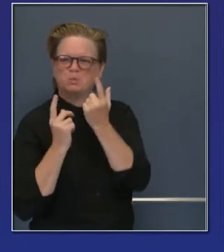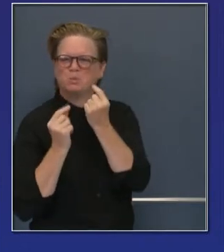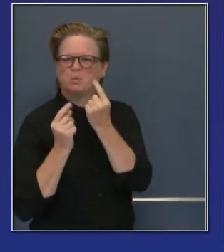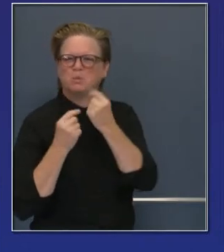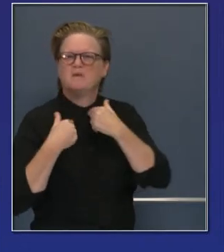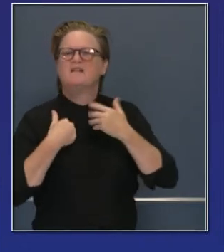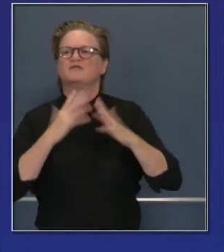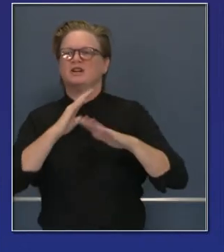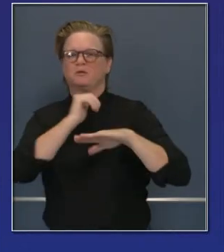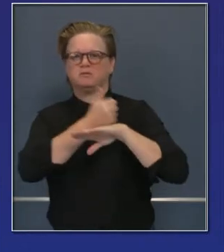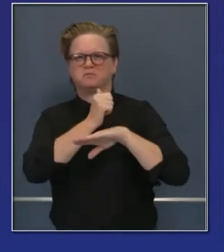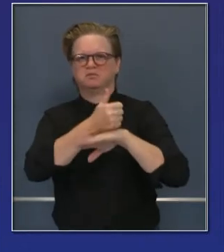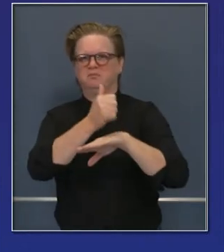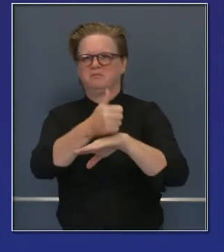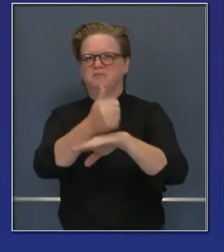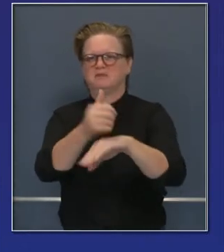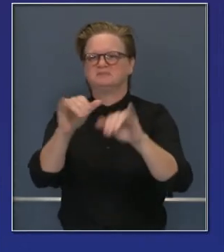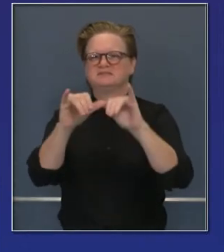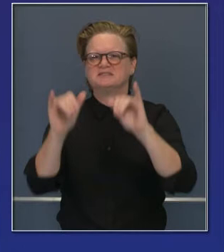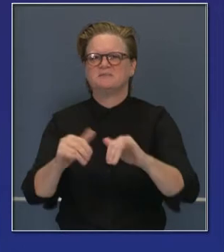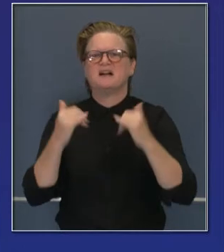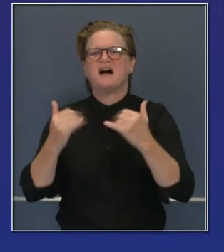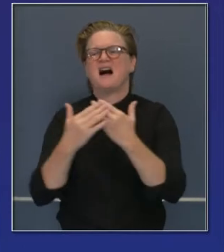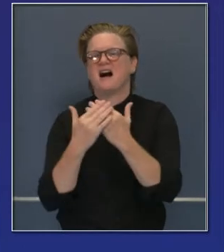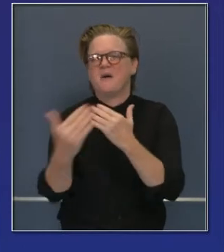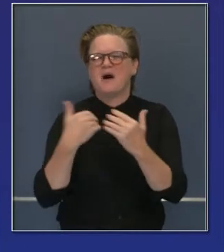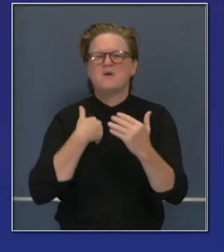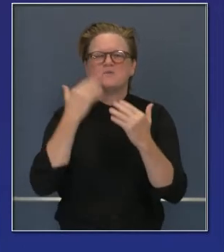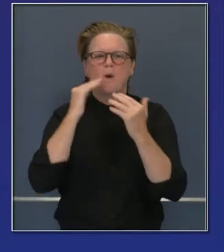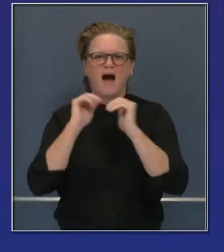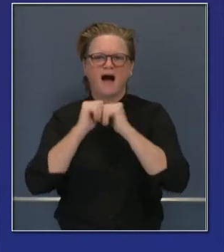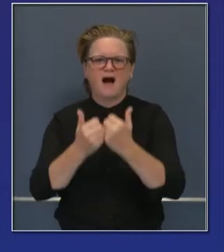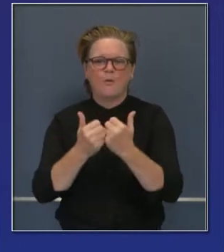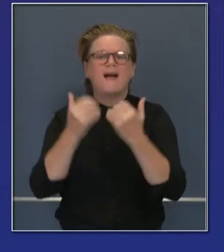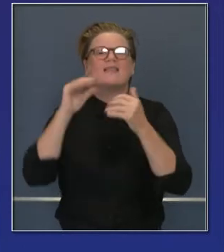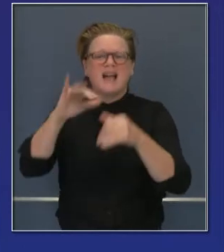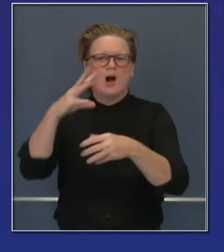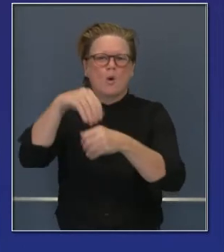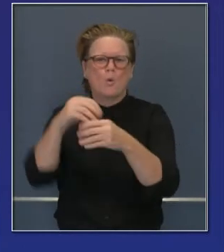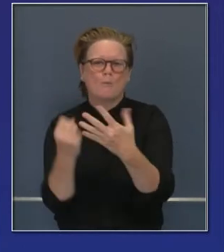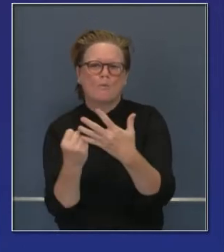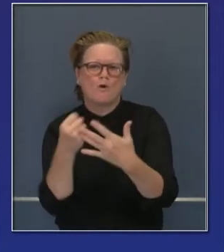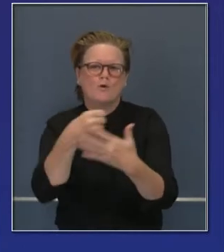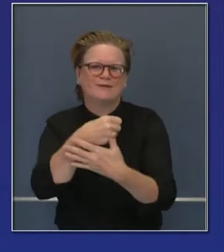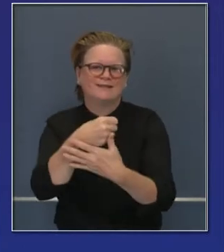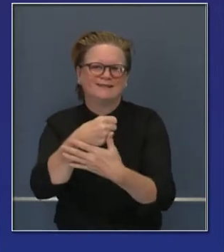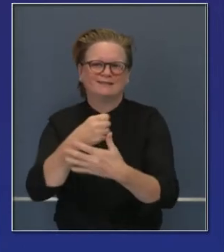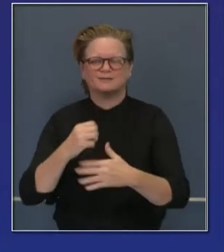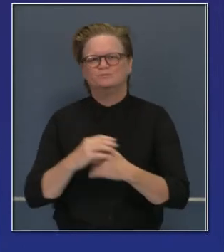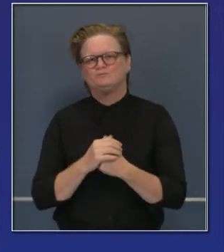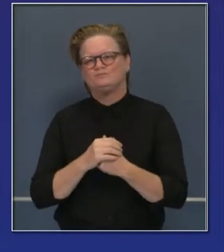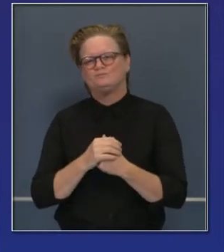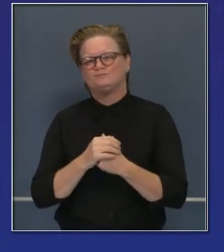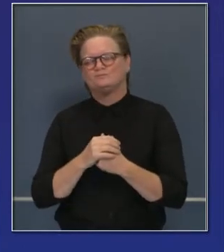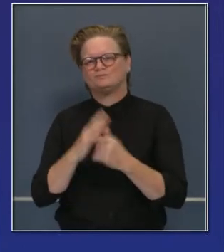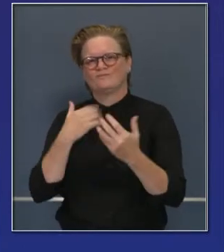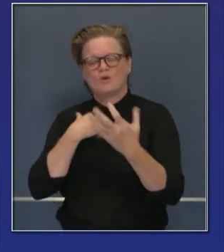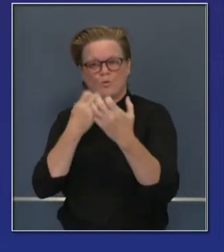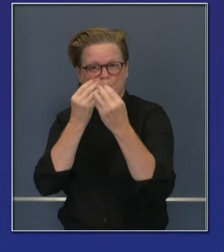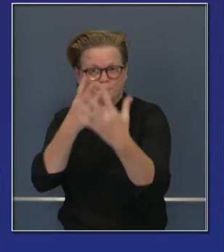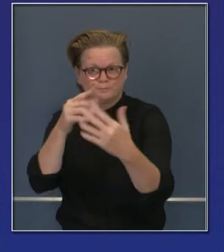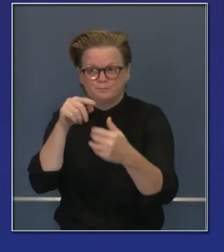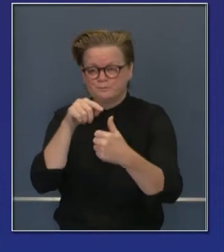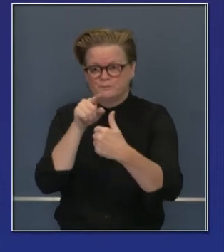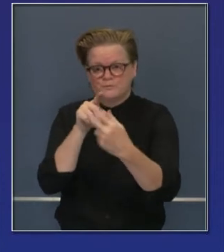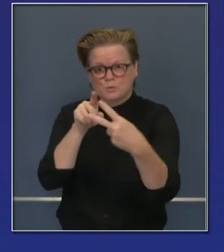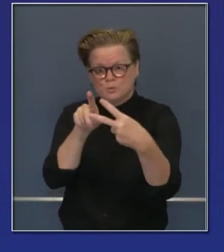una infraestructura para nuestros esfuerzos actuales. Les recuerdo a todos que la primera serie de vacunas con